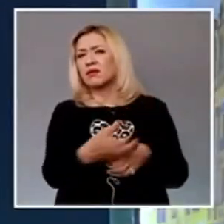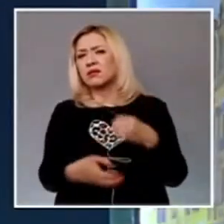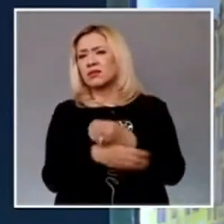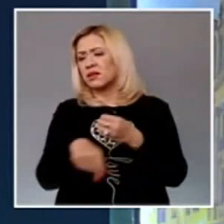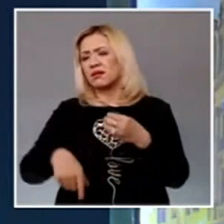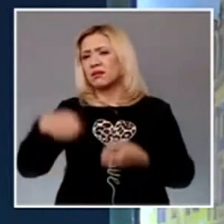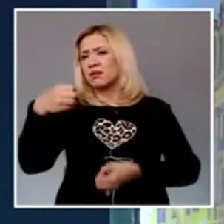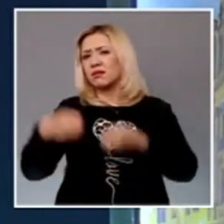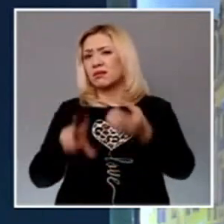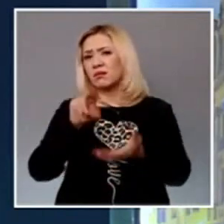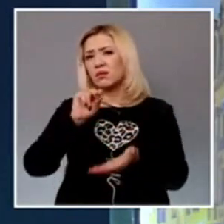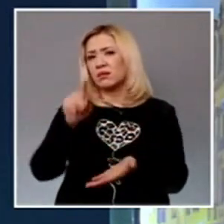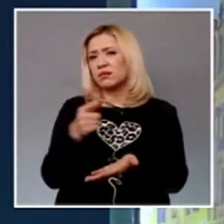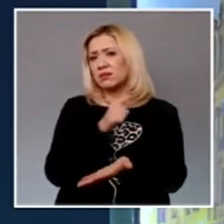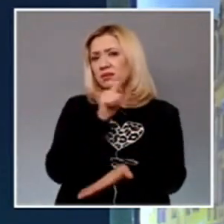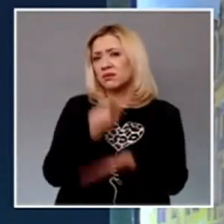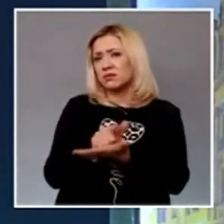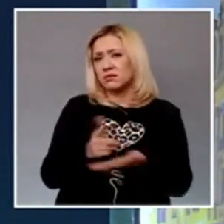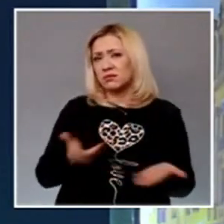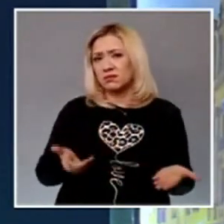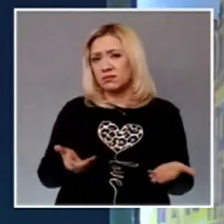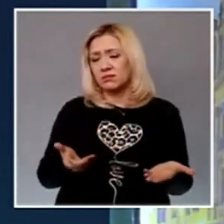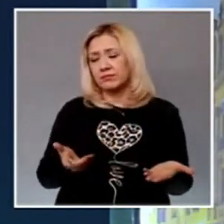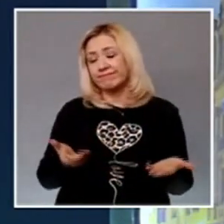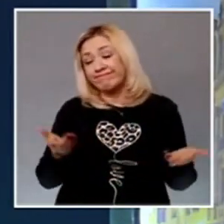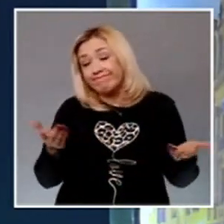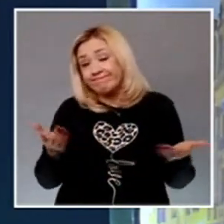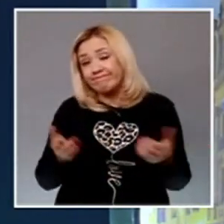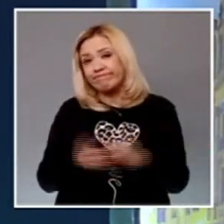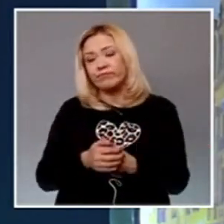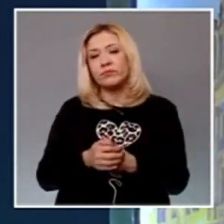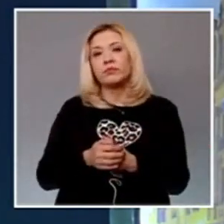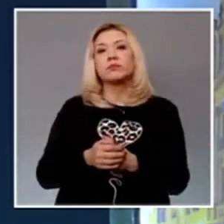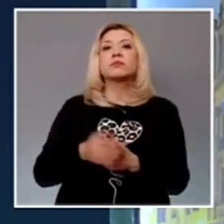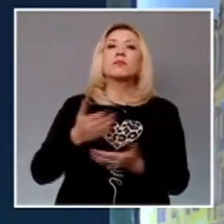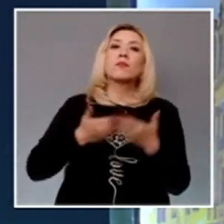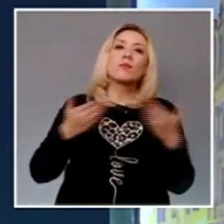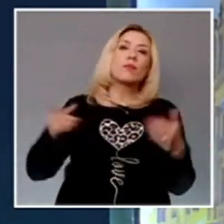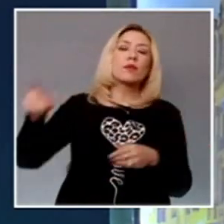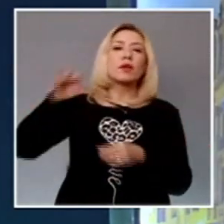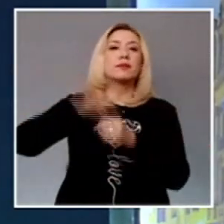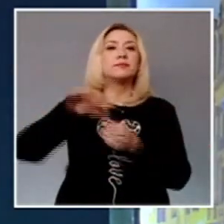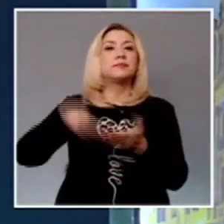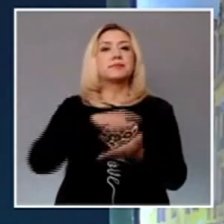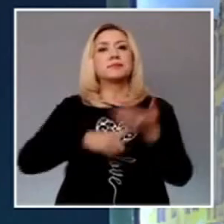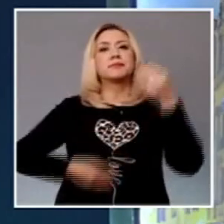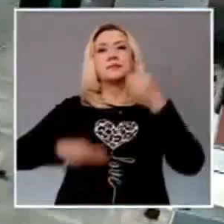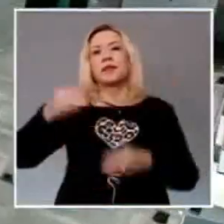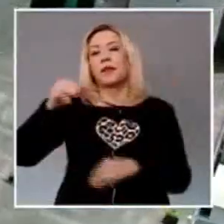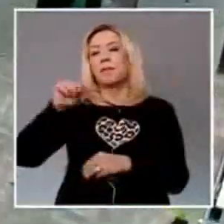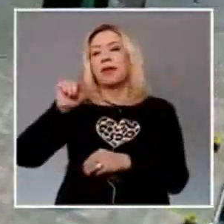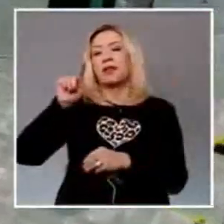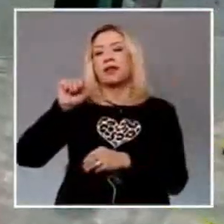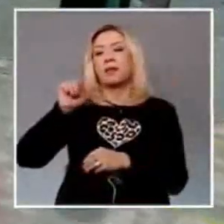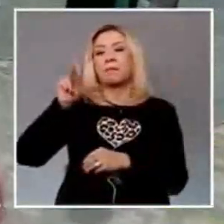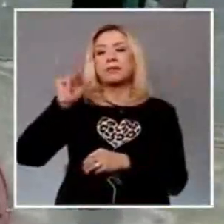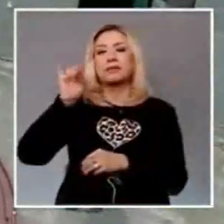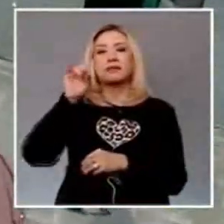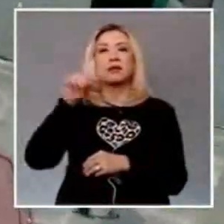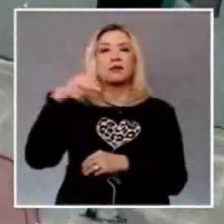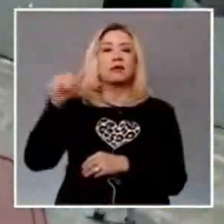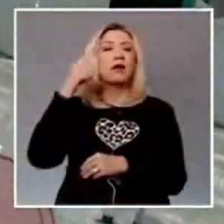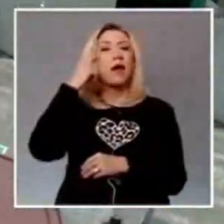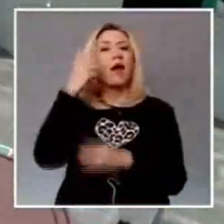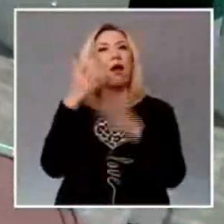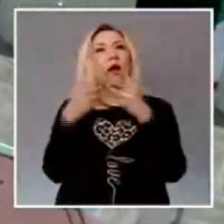Y el Tribunal Electoral dio a conocer el proyecto del magistrado Felipe de la Mata Pizaña, con el que propone resolver el juicio ciudadano interpuesto por